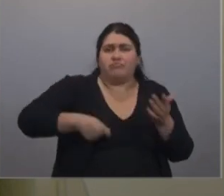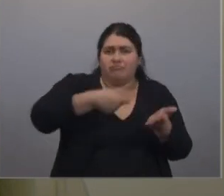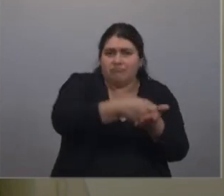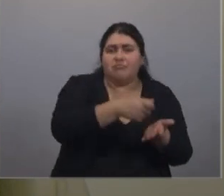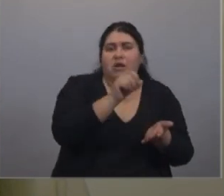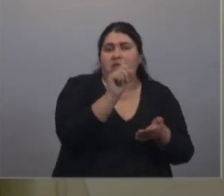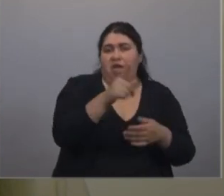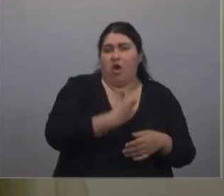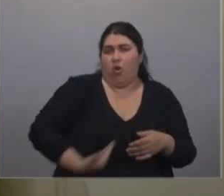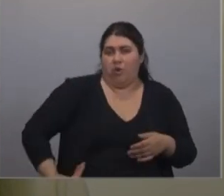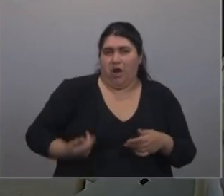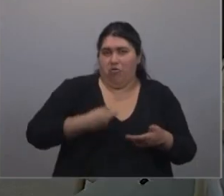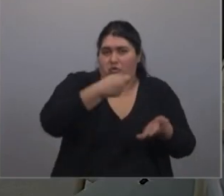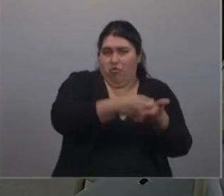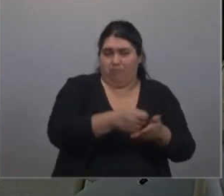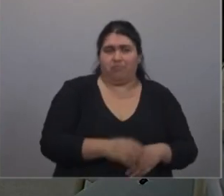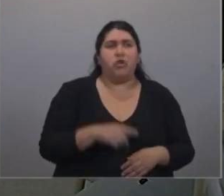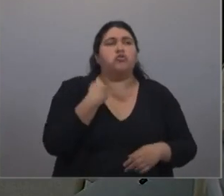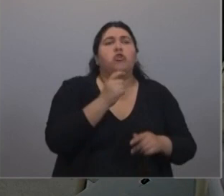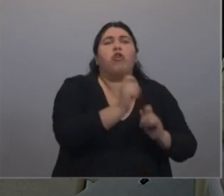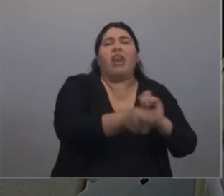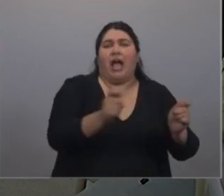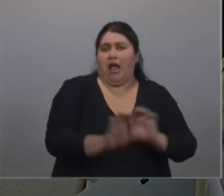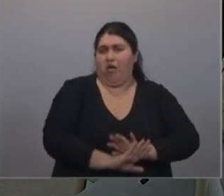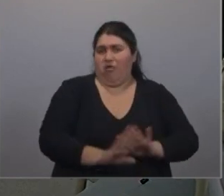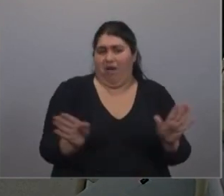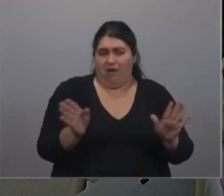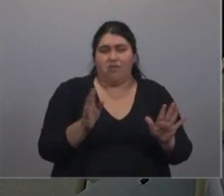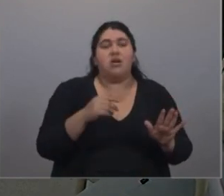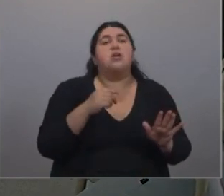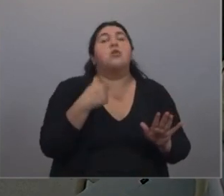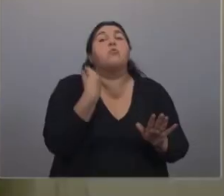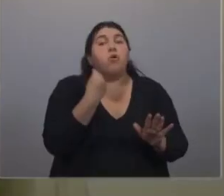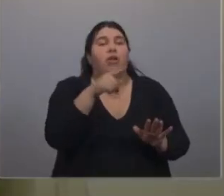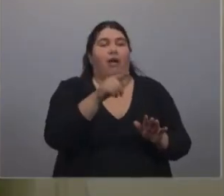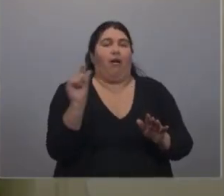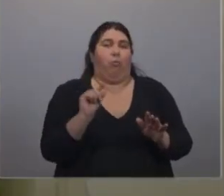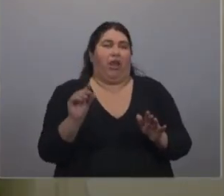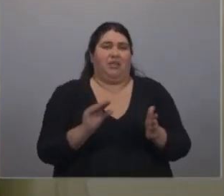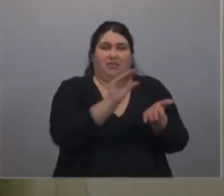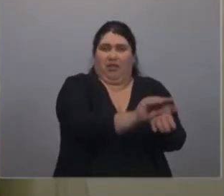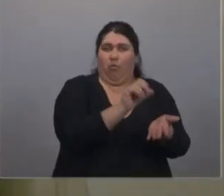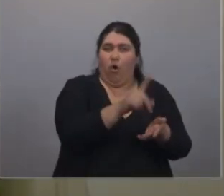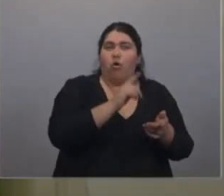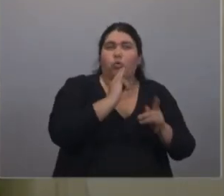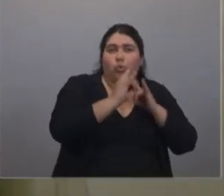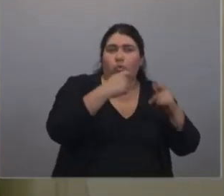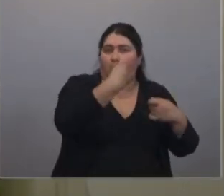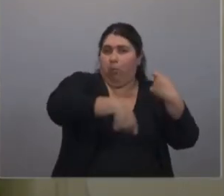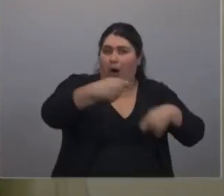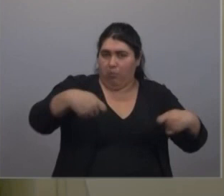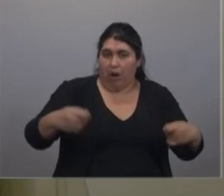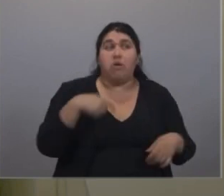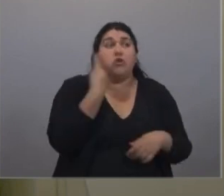el Estado, no le regalamos nada a nadie, no le regalamos porque son créditos que se pagan, y no le regalamos porque